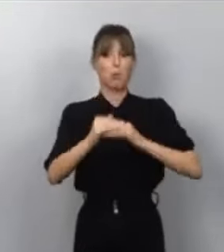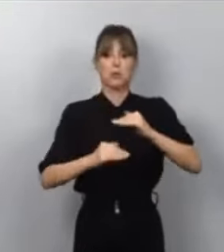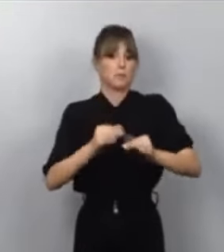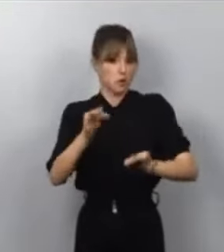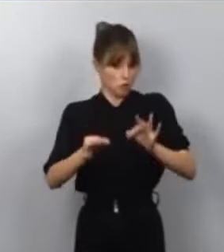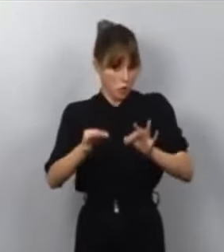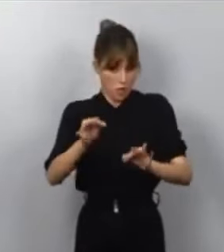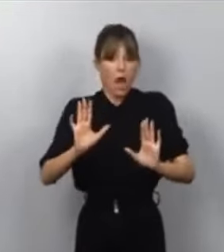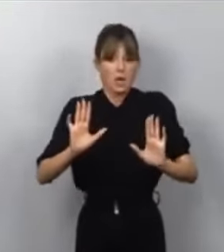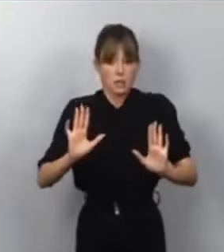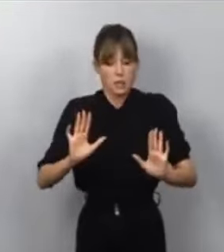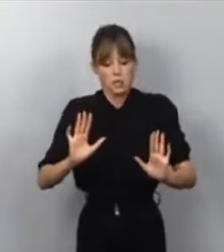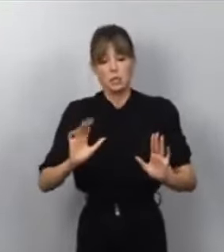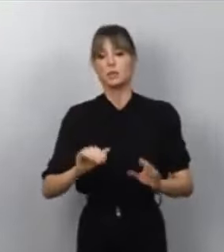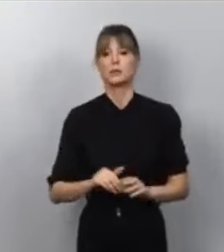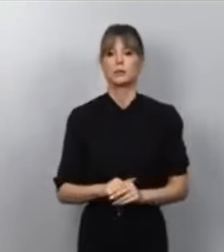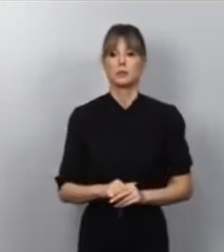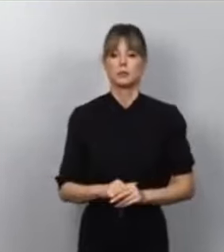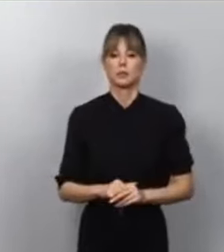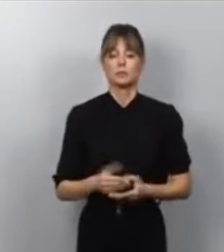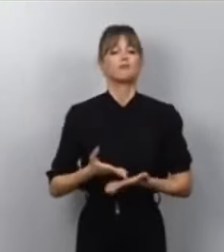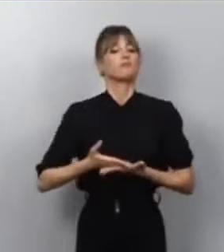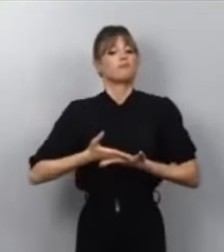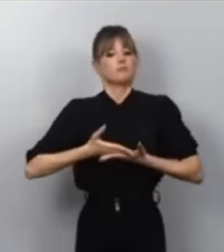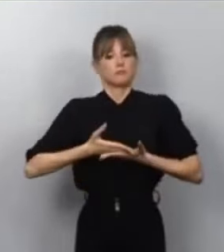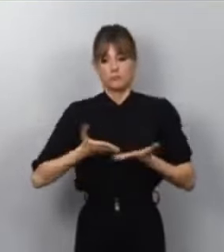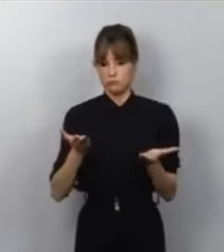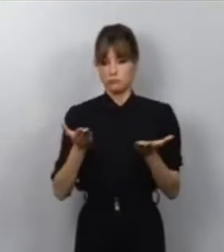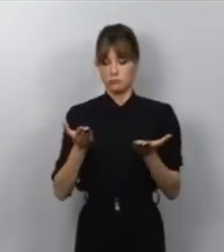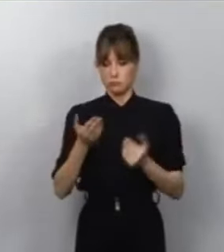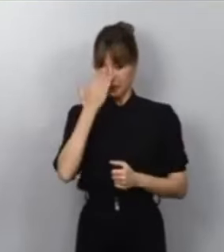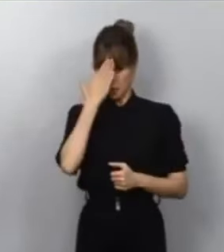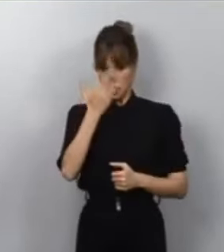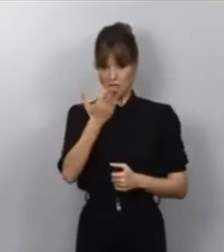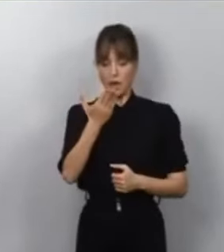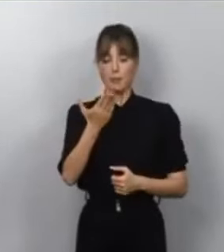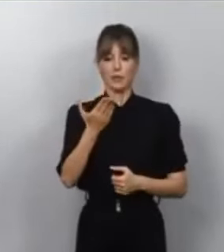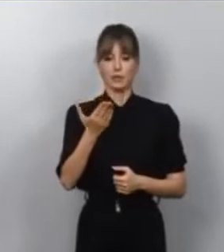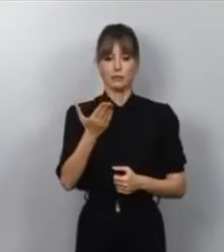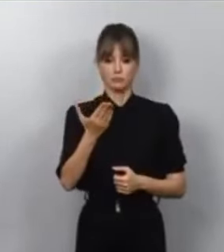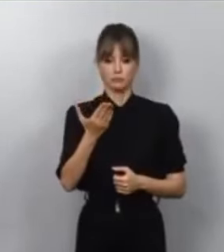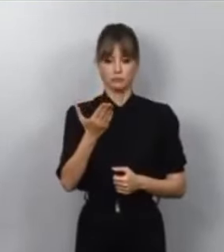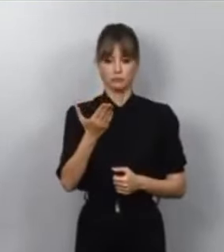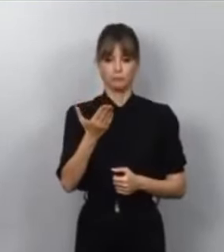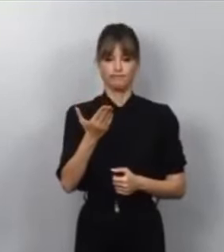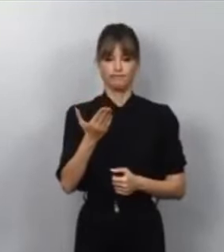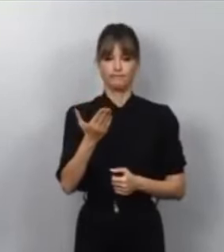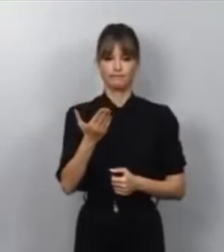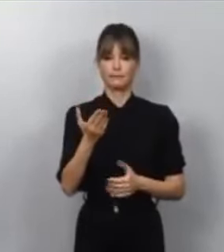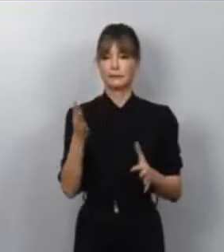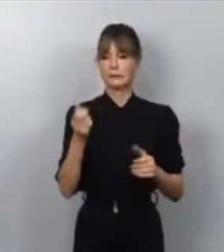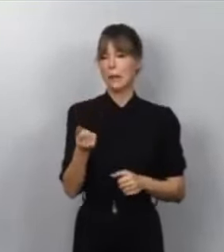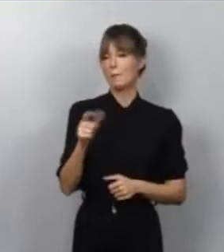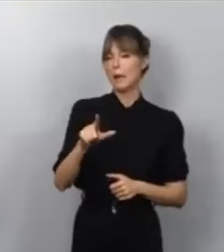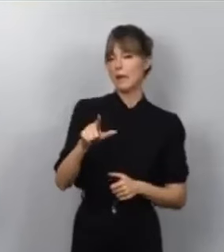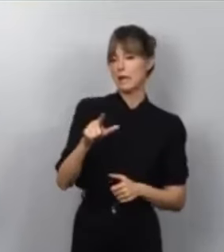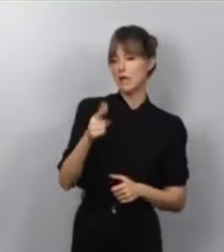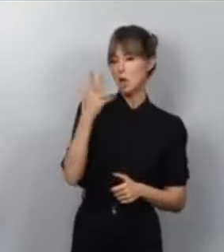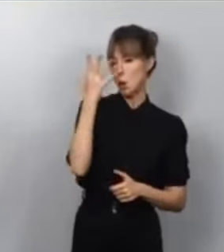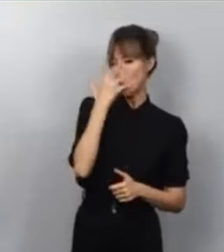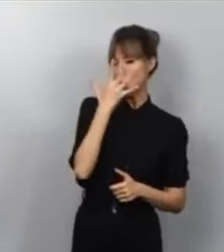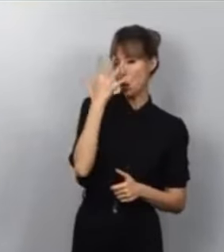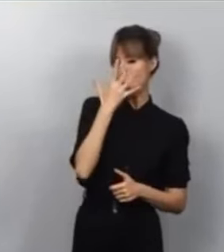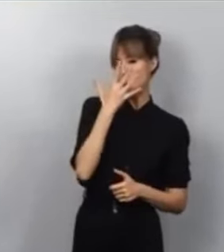judiciales, pues, sinceramente, es un asunto que tiene, si me permite, sospechosas similitudes con otro asunto.